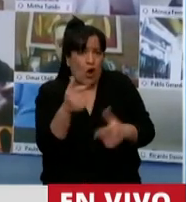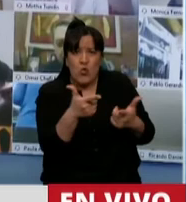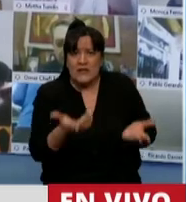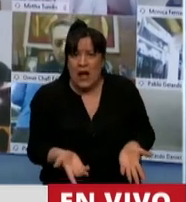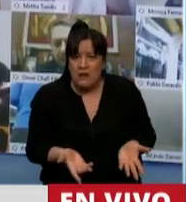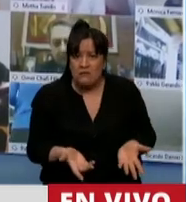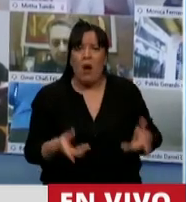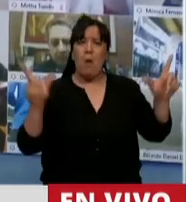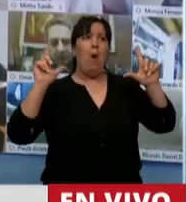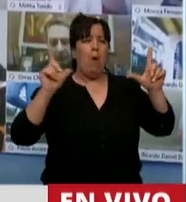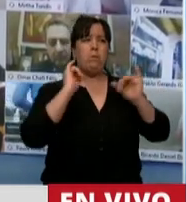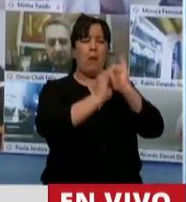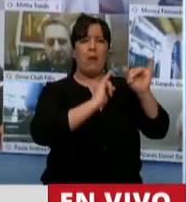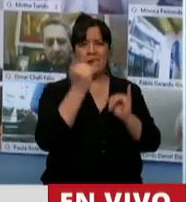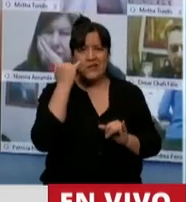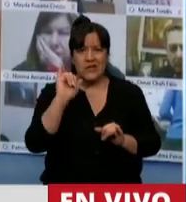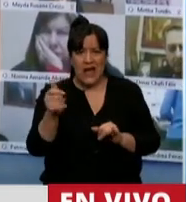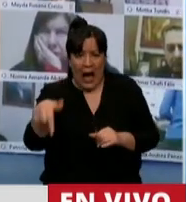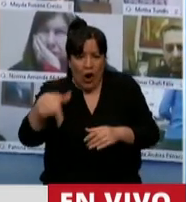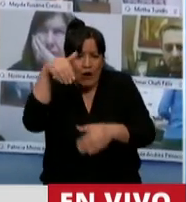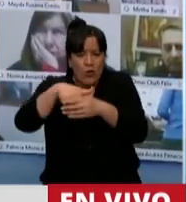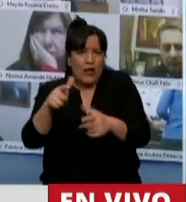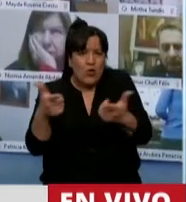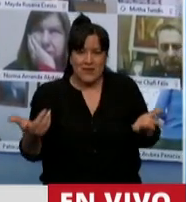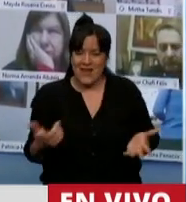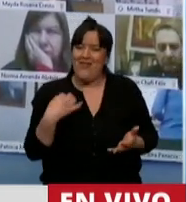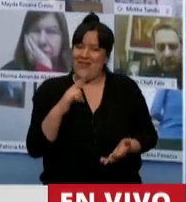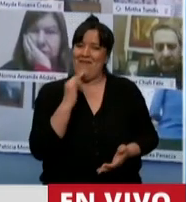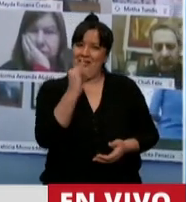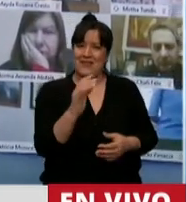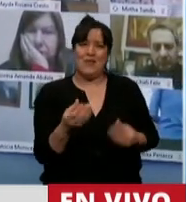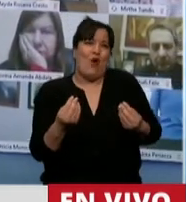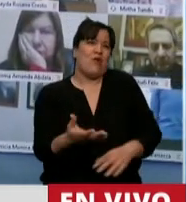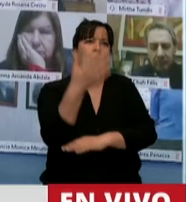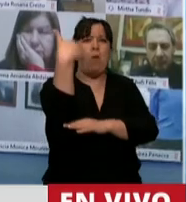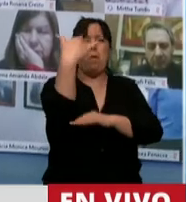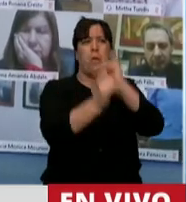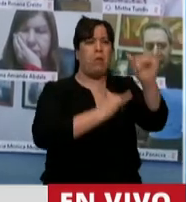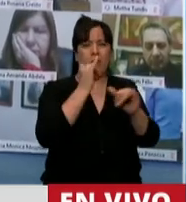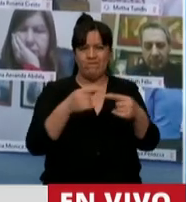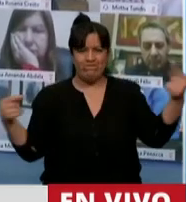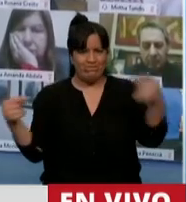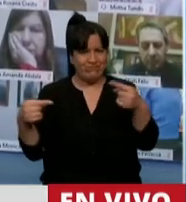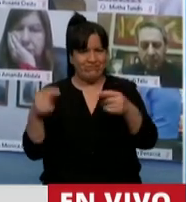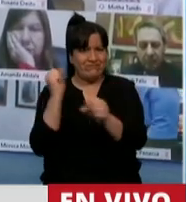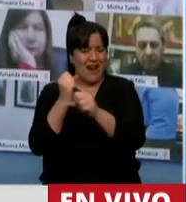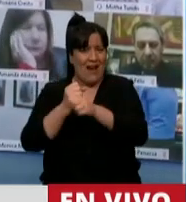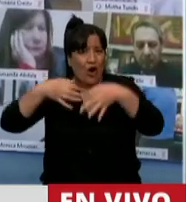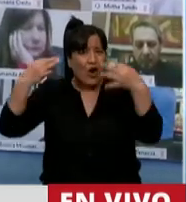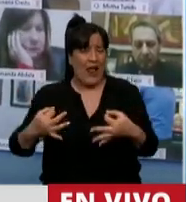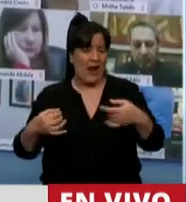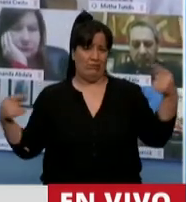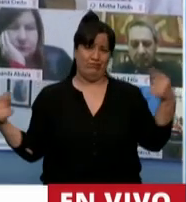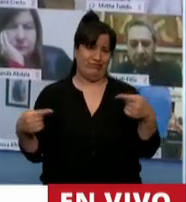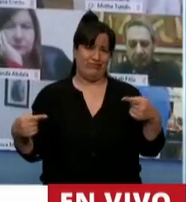así que llamar la atención sobre eso porque entonces hay mucho discurso que no tiene nada que ver con el trabajo real muchas